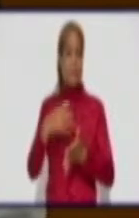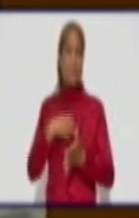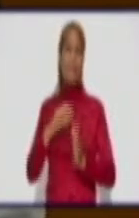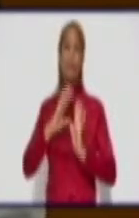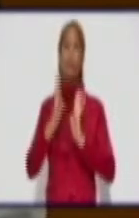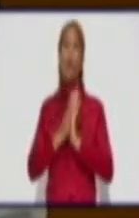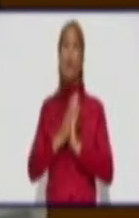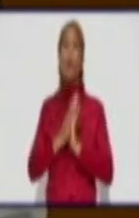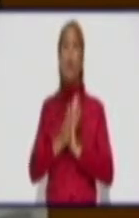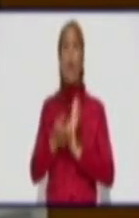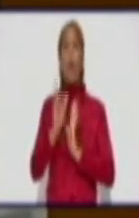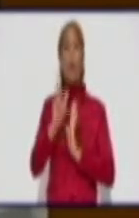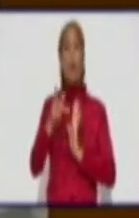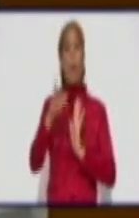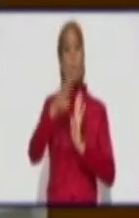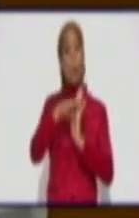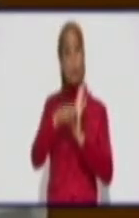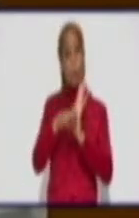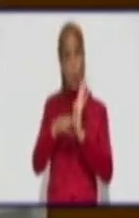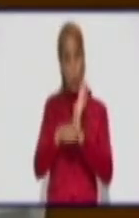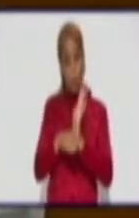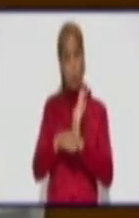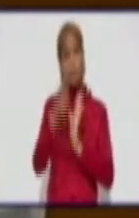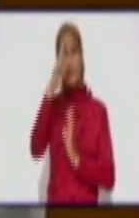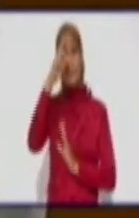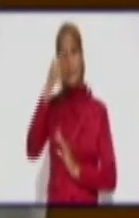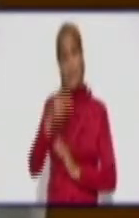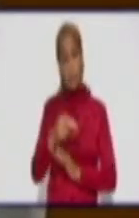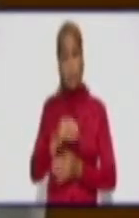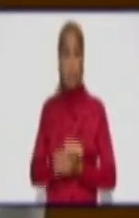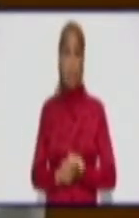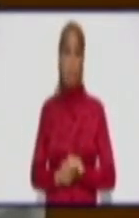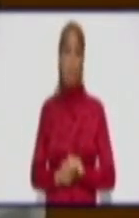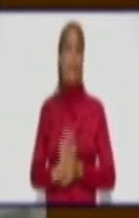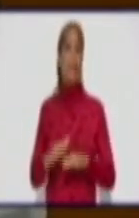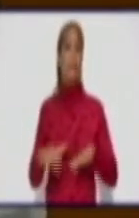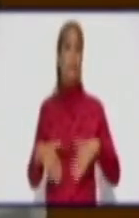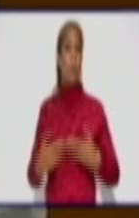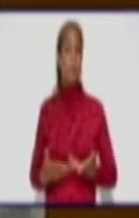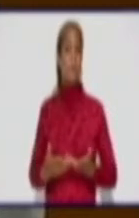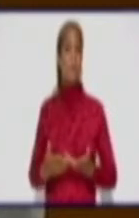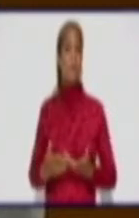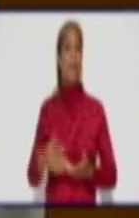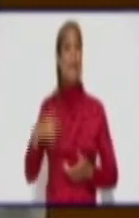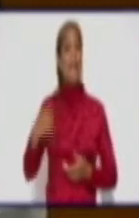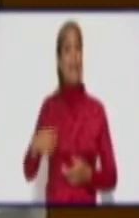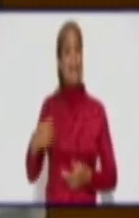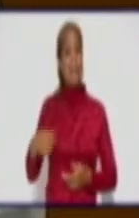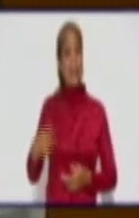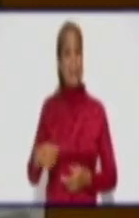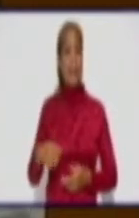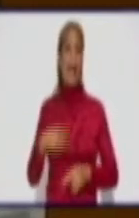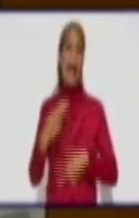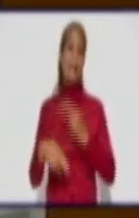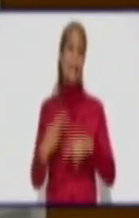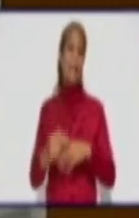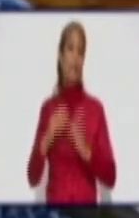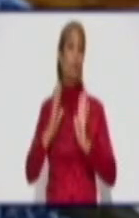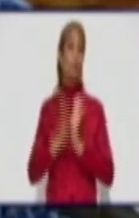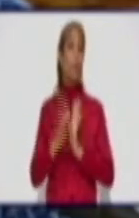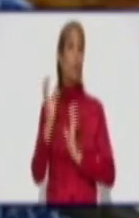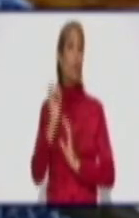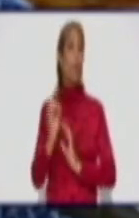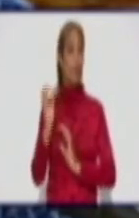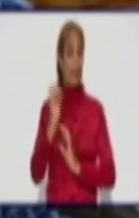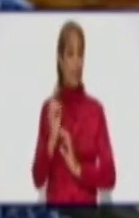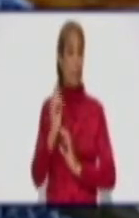interno y a lo externo también. Es decir, ¿qué le toca hacer a la intersectorialidad para asegurar esos protocolos? Pero tiene